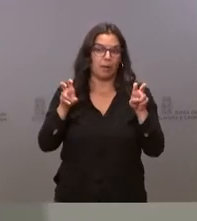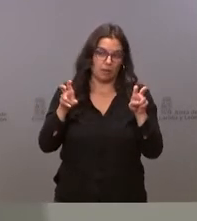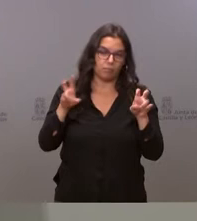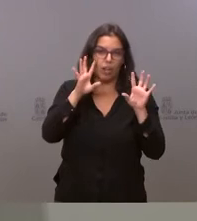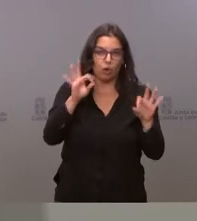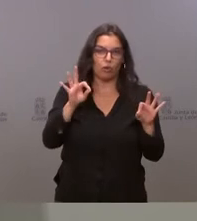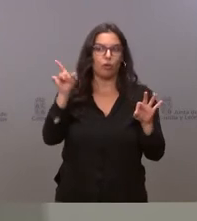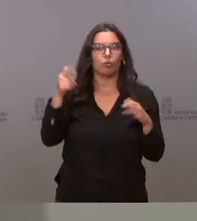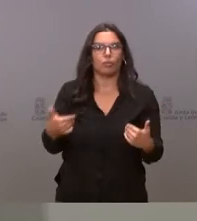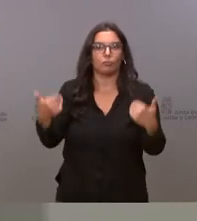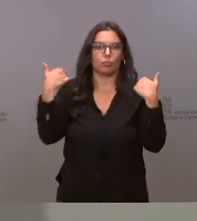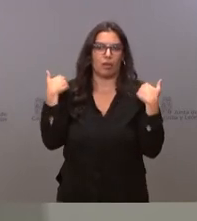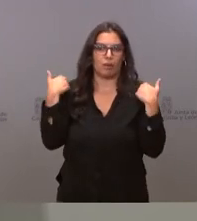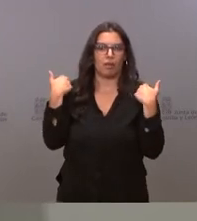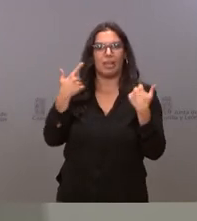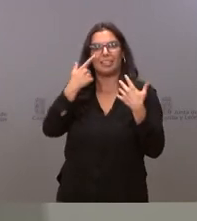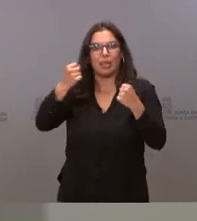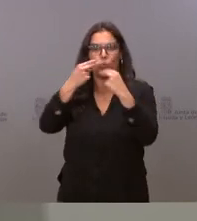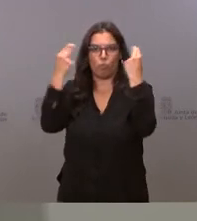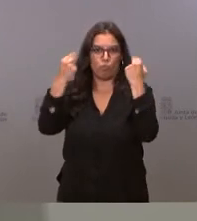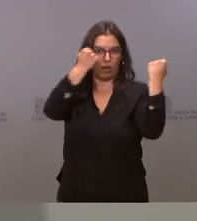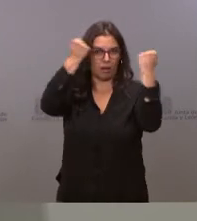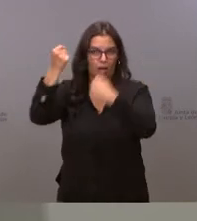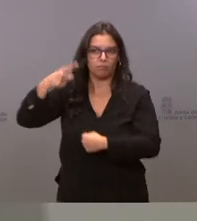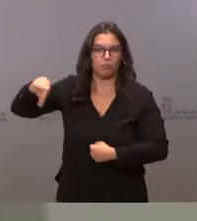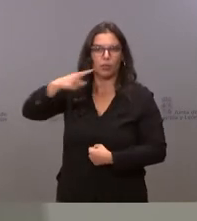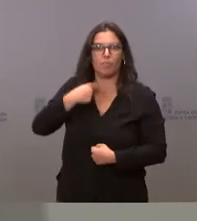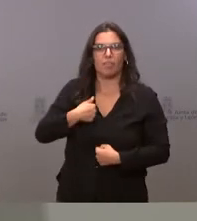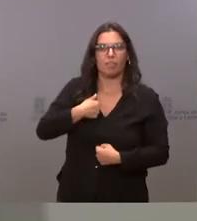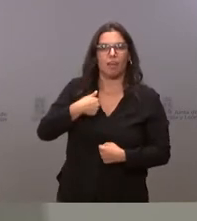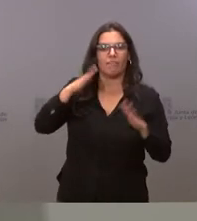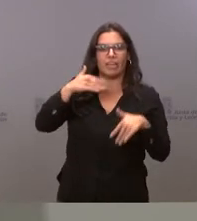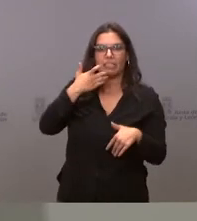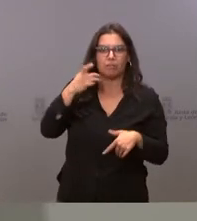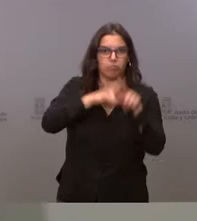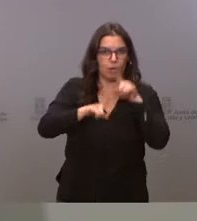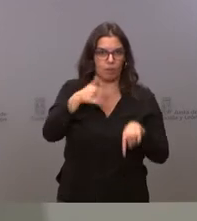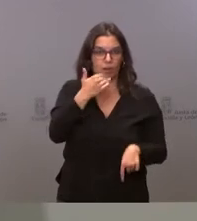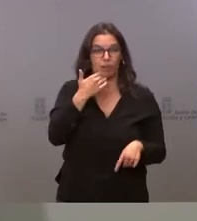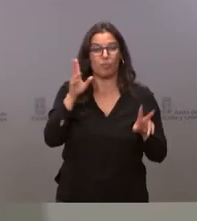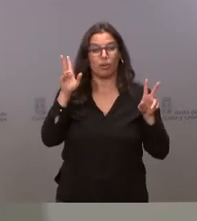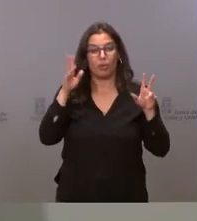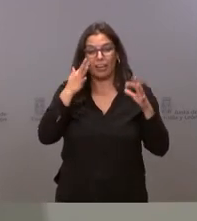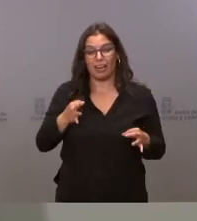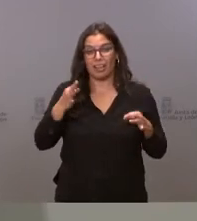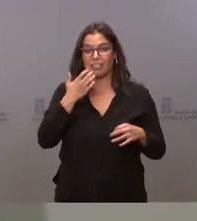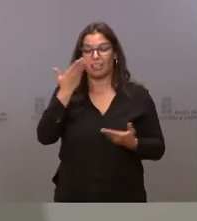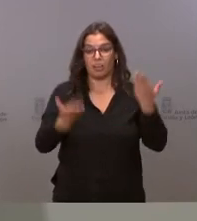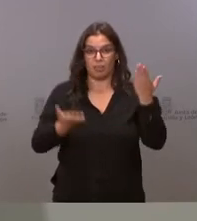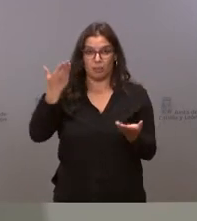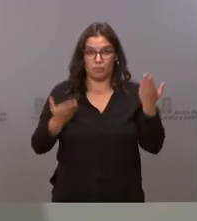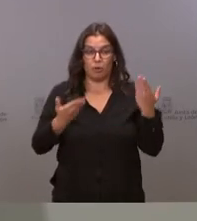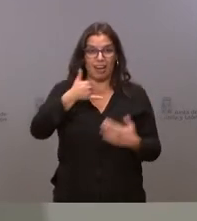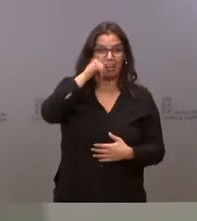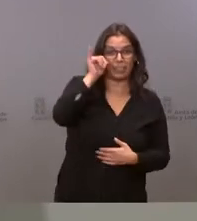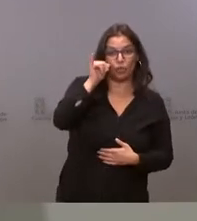en manos de Salud Pública quien lo decidirá en cualquier caso en la relación riesgo-beneficio si tuviéramos que vacunar